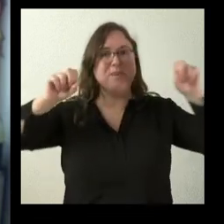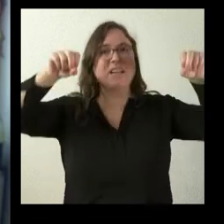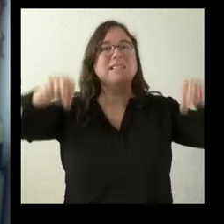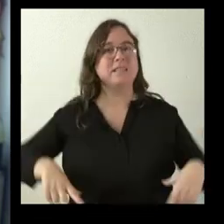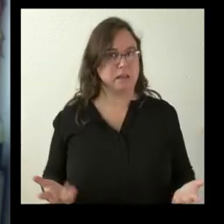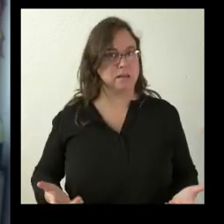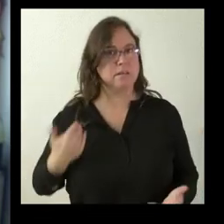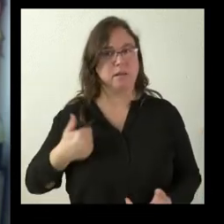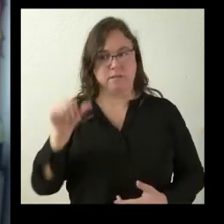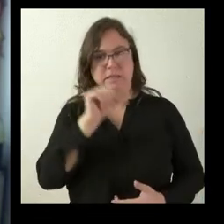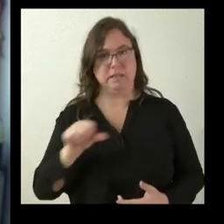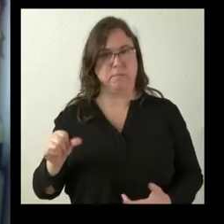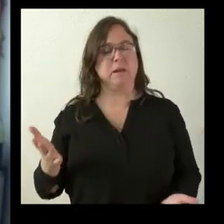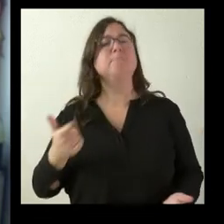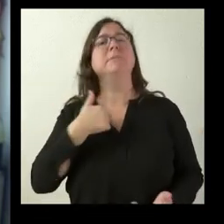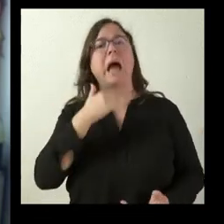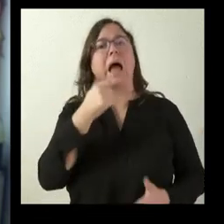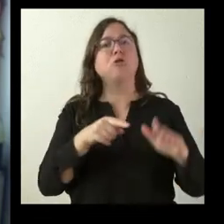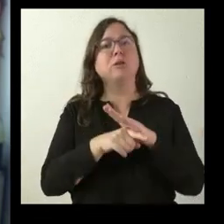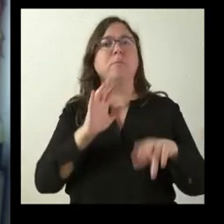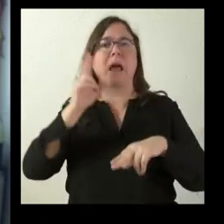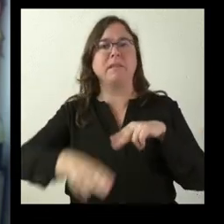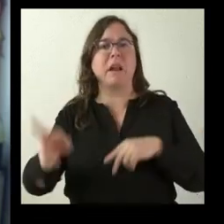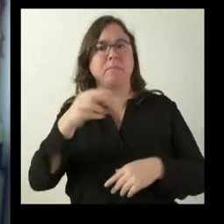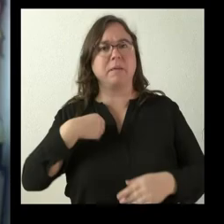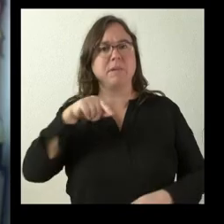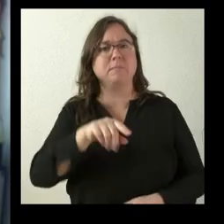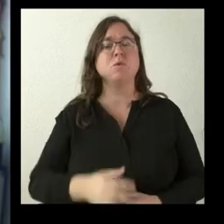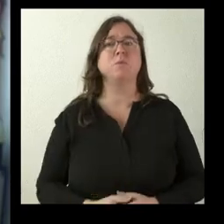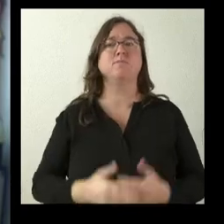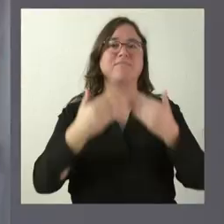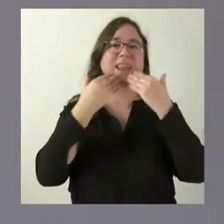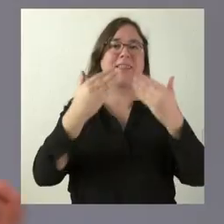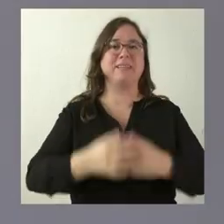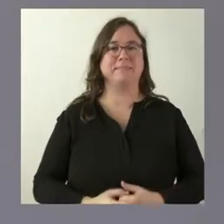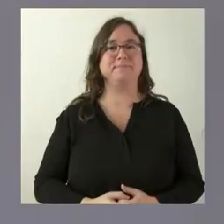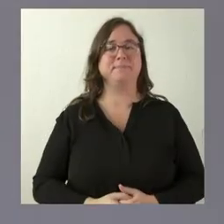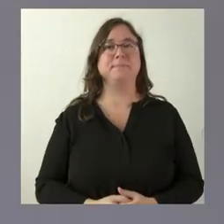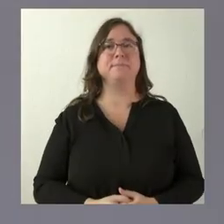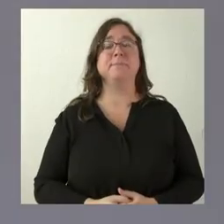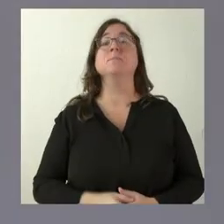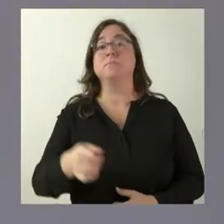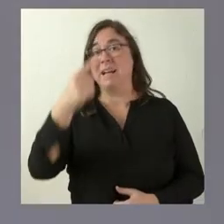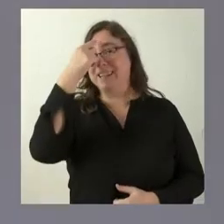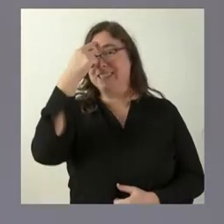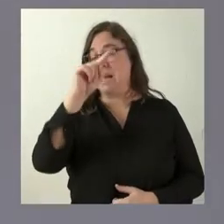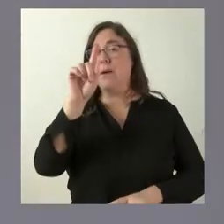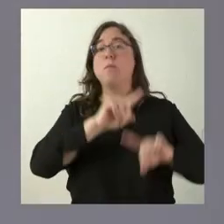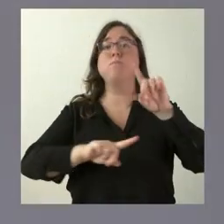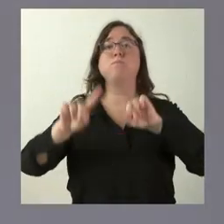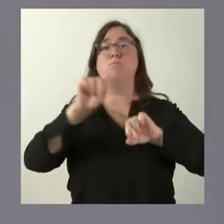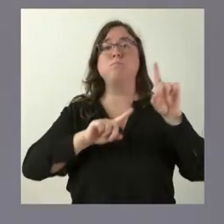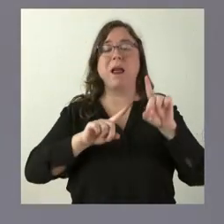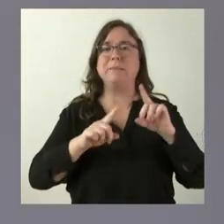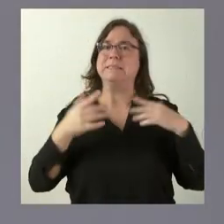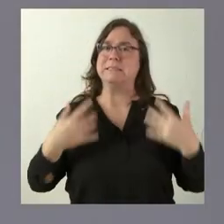tomado ya medidas para evitar situaciones como esta? Gracias. Bueno, saben ustedes que el problema de la